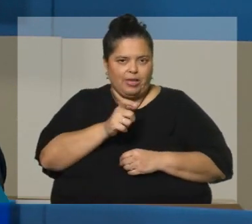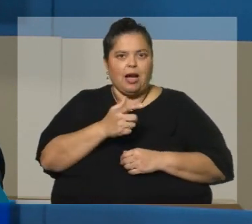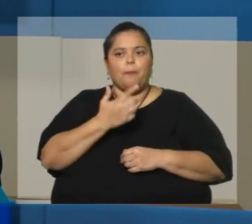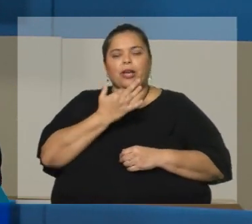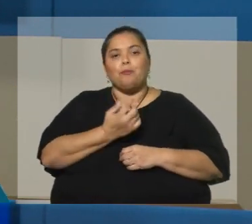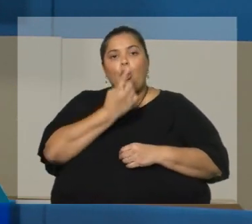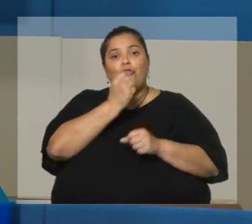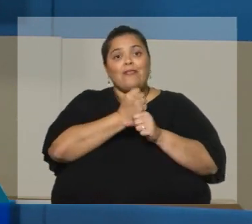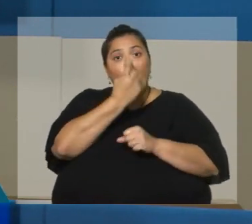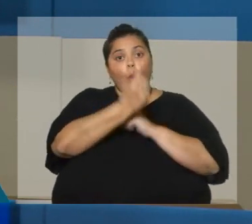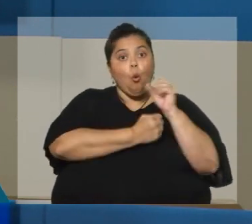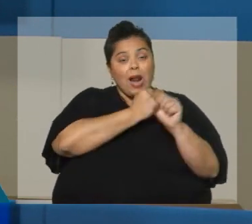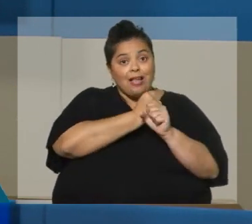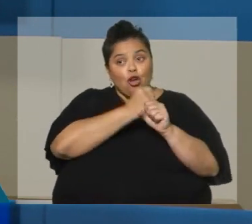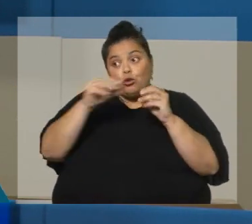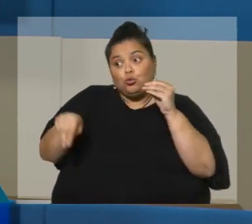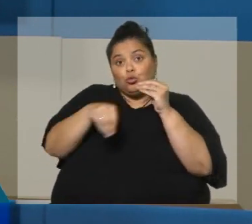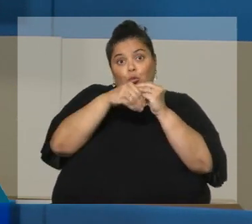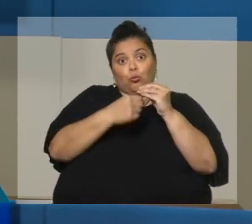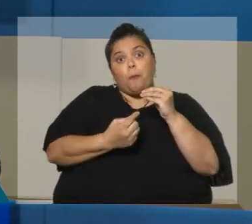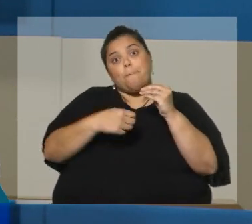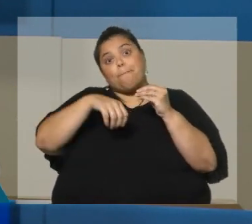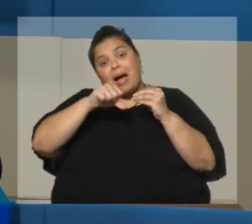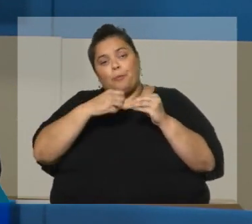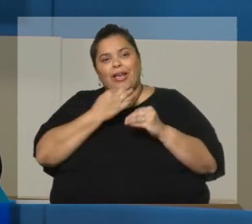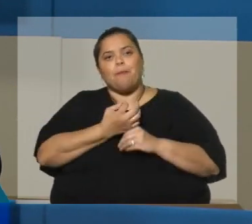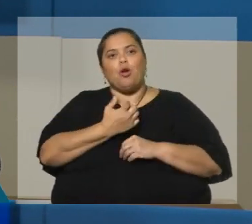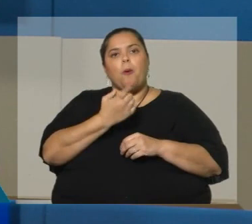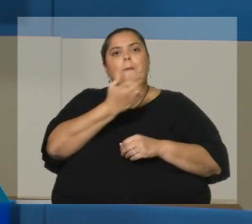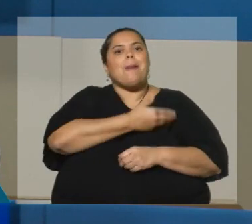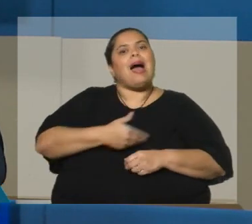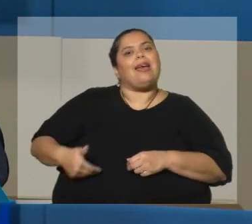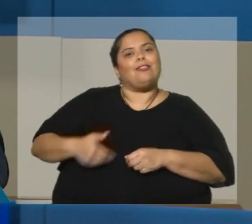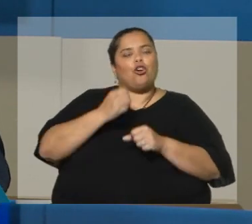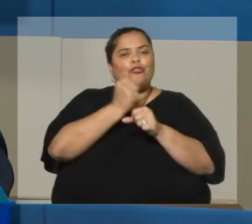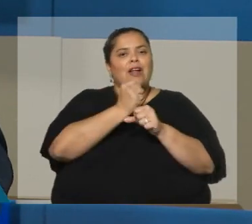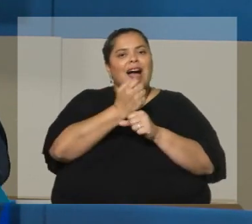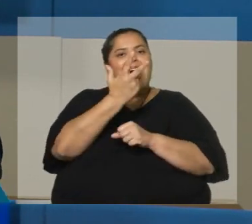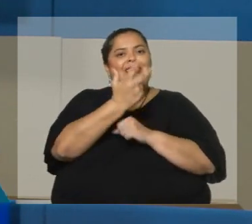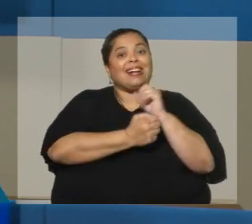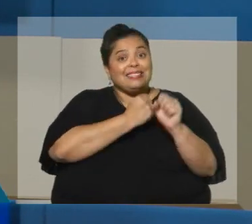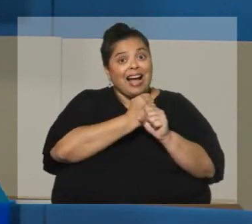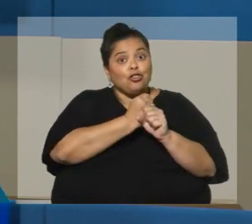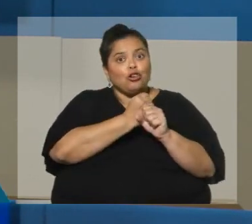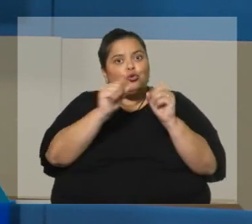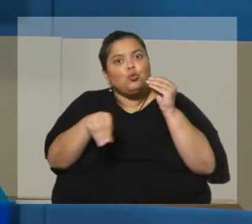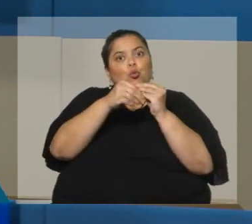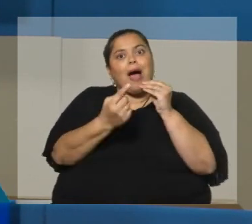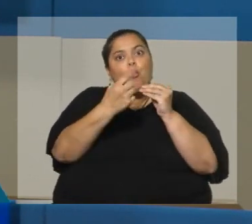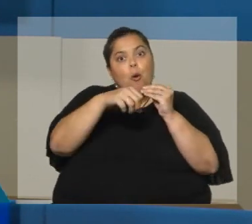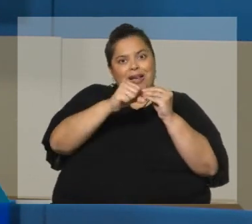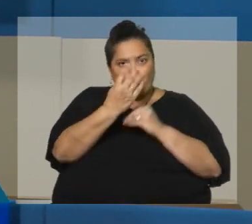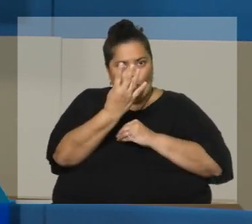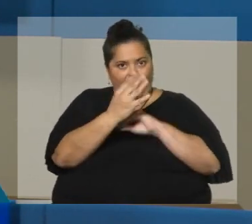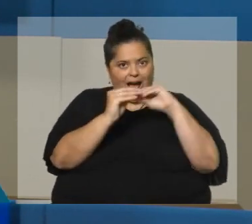más de un año. Ejemplo, los maestros. Por cada tres años trabajados los maestros se le computan cuatro. Un maestro que tiene